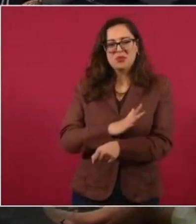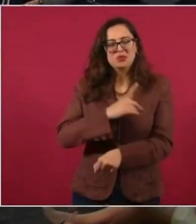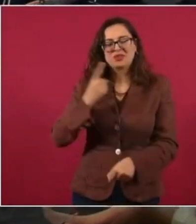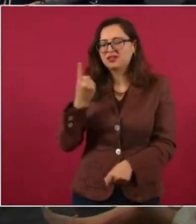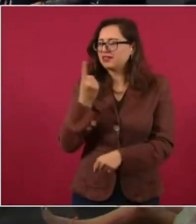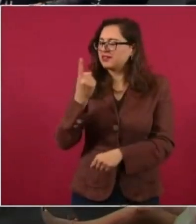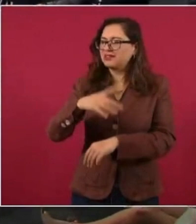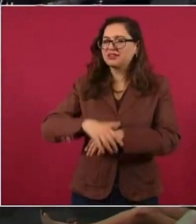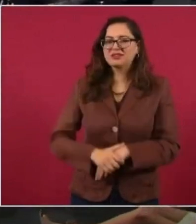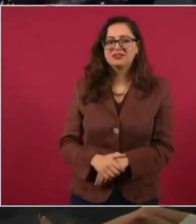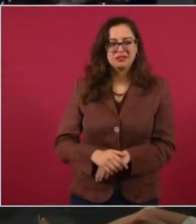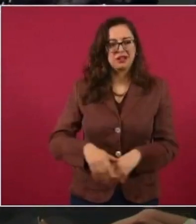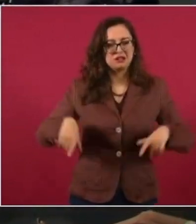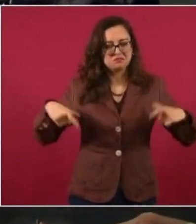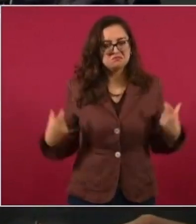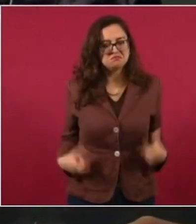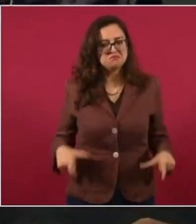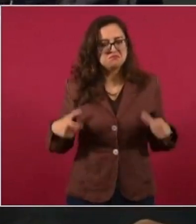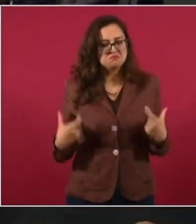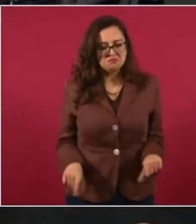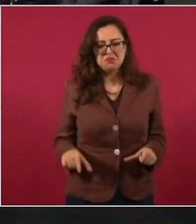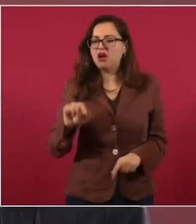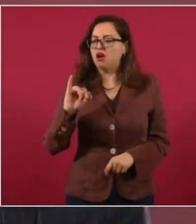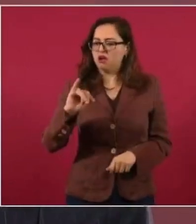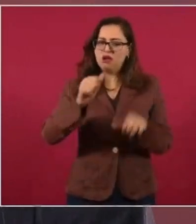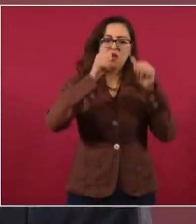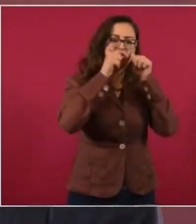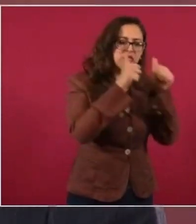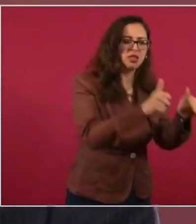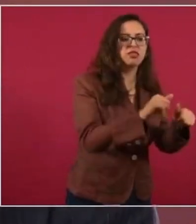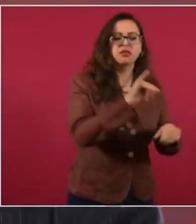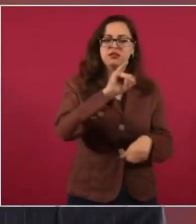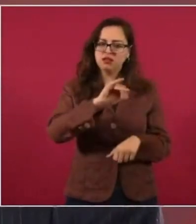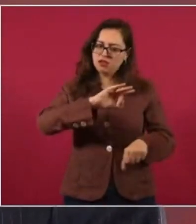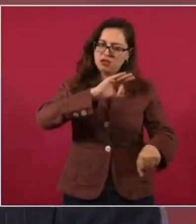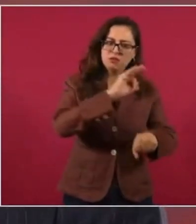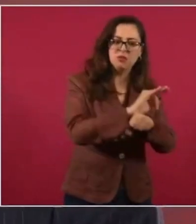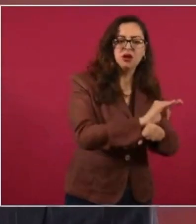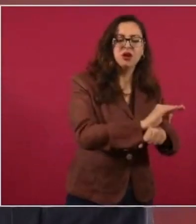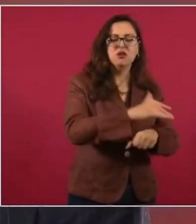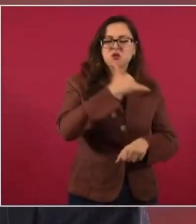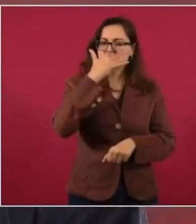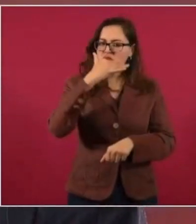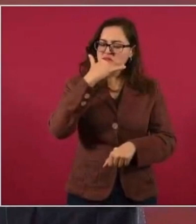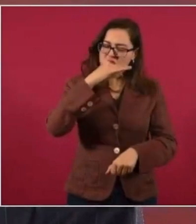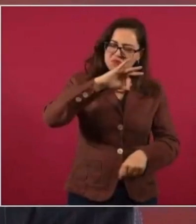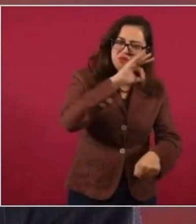proteger a los potentados y además corruptos?